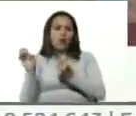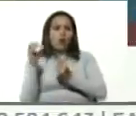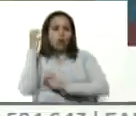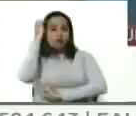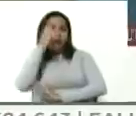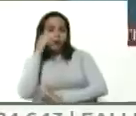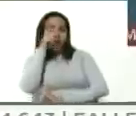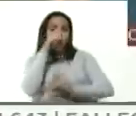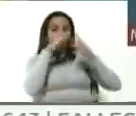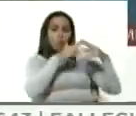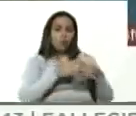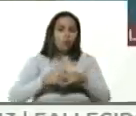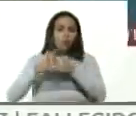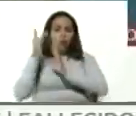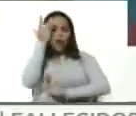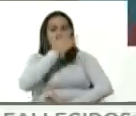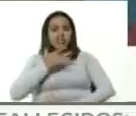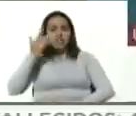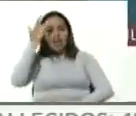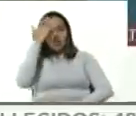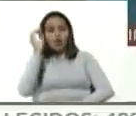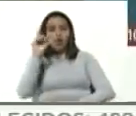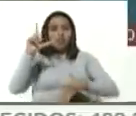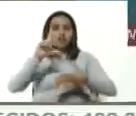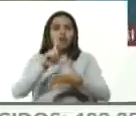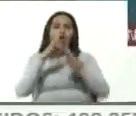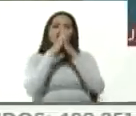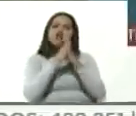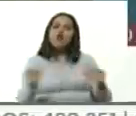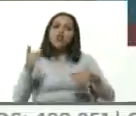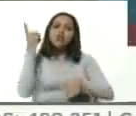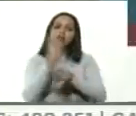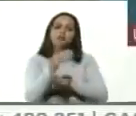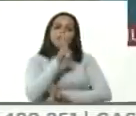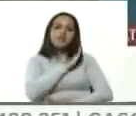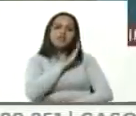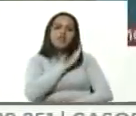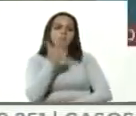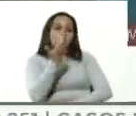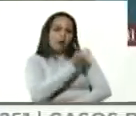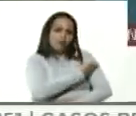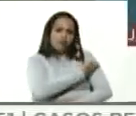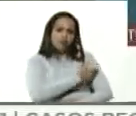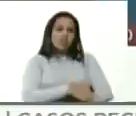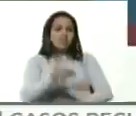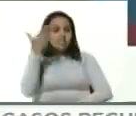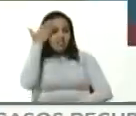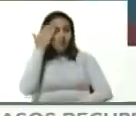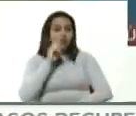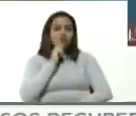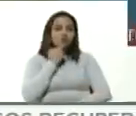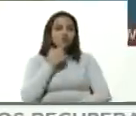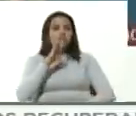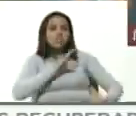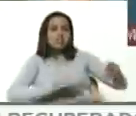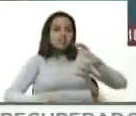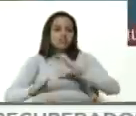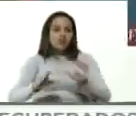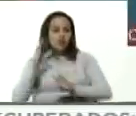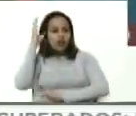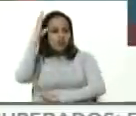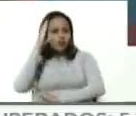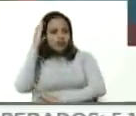estadounidense africano o latinoamericano todos debemos tener acceso a la vacuna y sabemos que la federación de Rusia su científico su capacidad